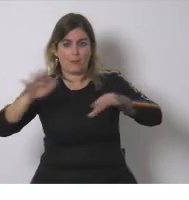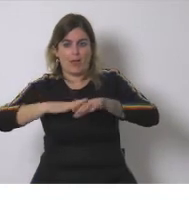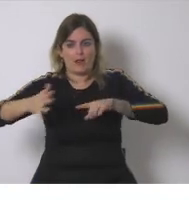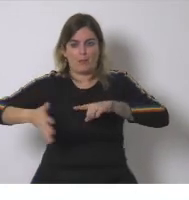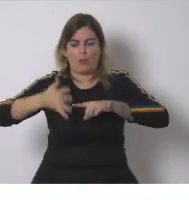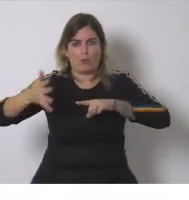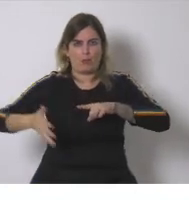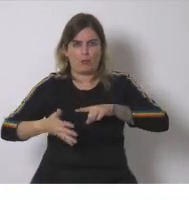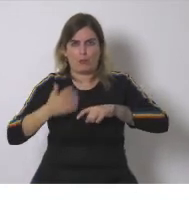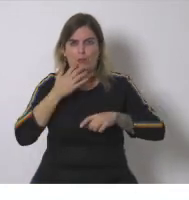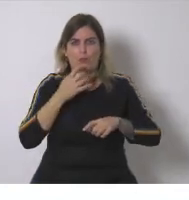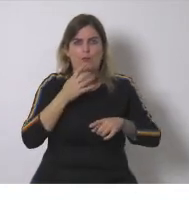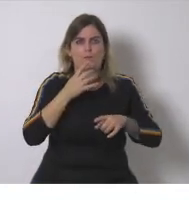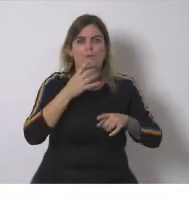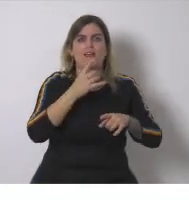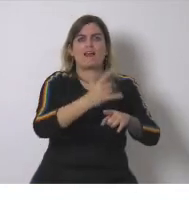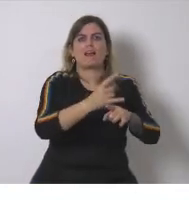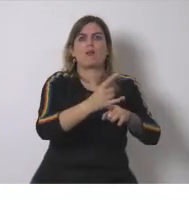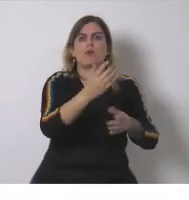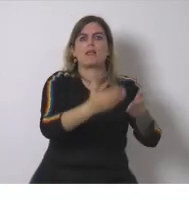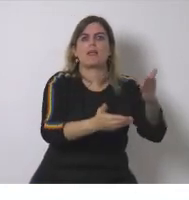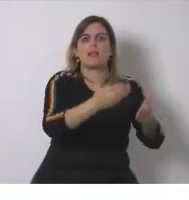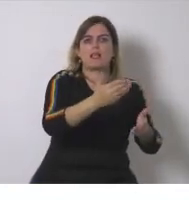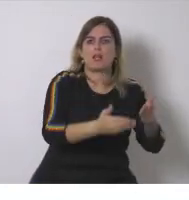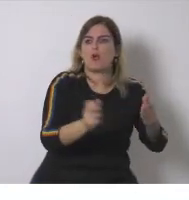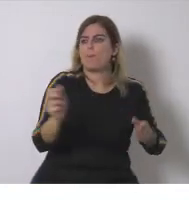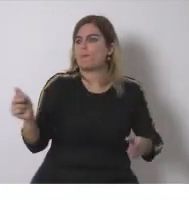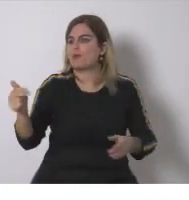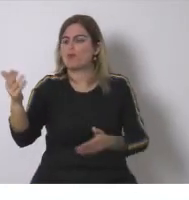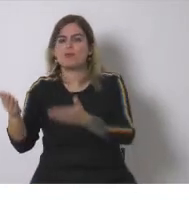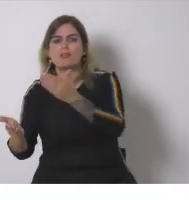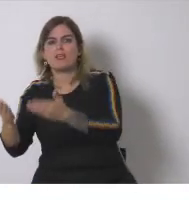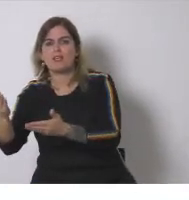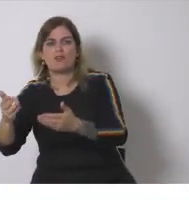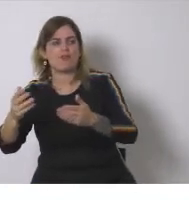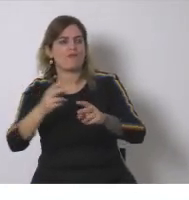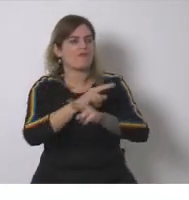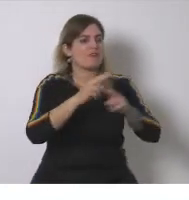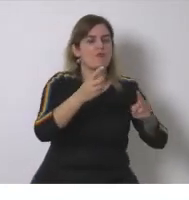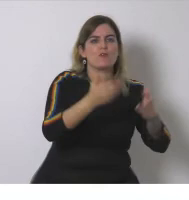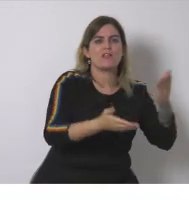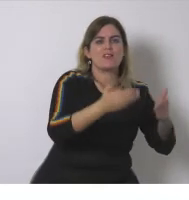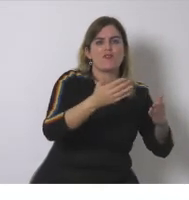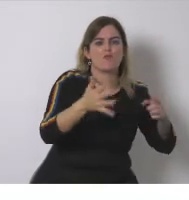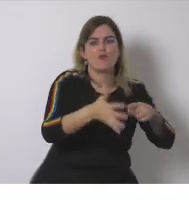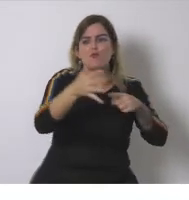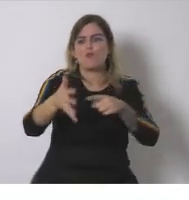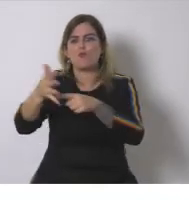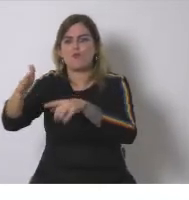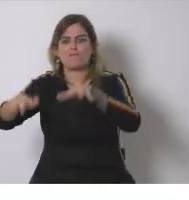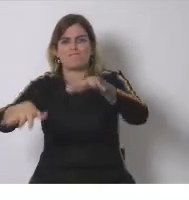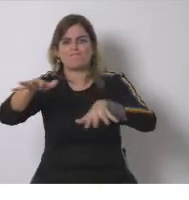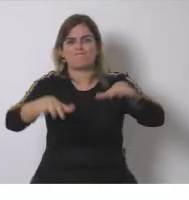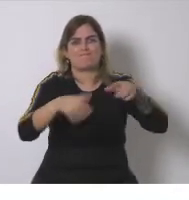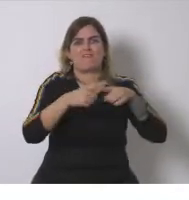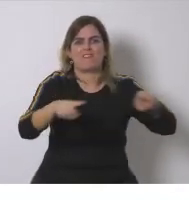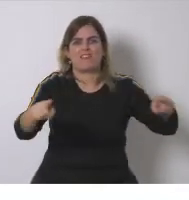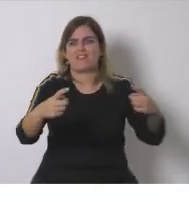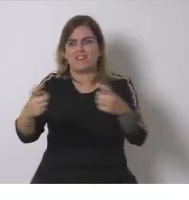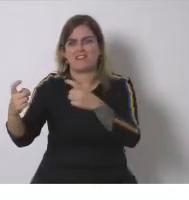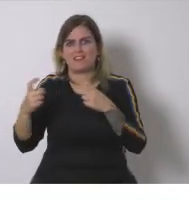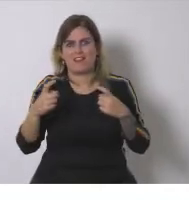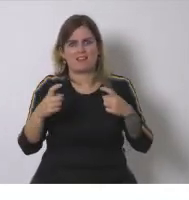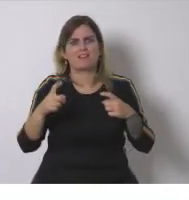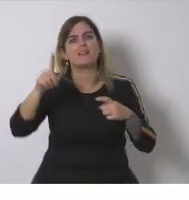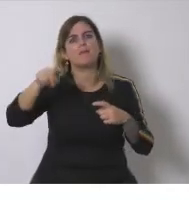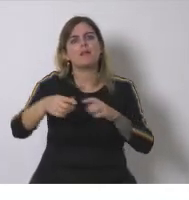el mismo el consumo energético que se necesita para producir un kilo de carne que para un